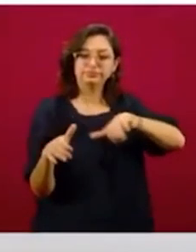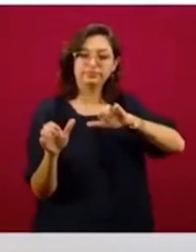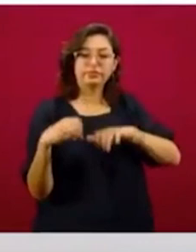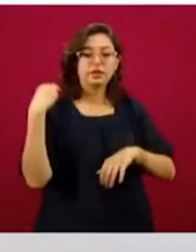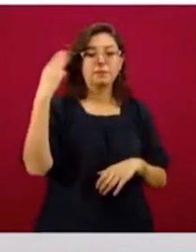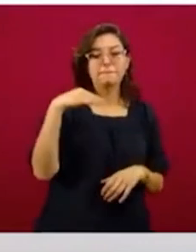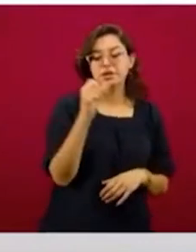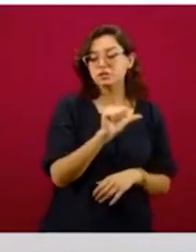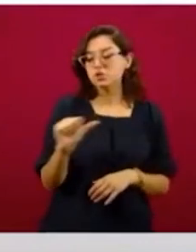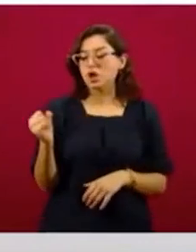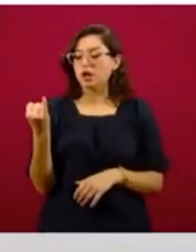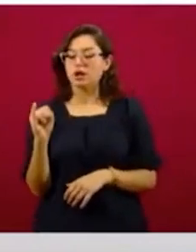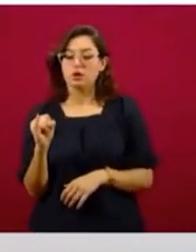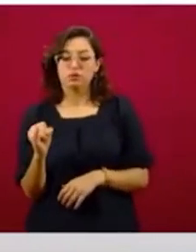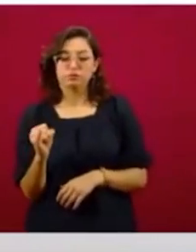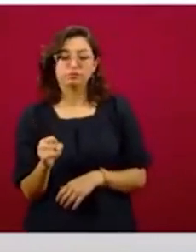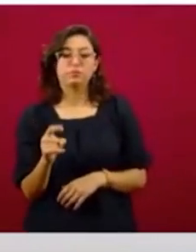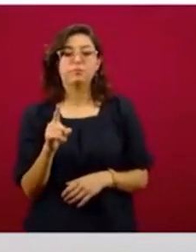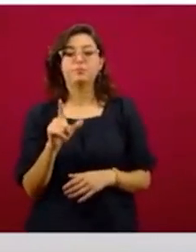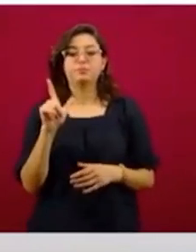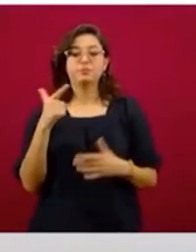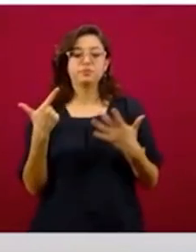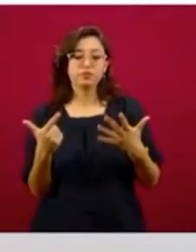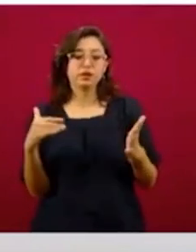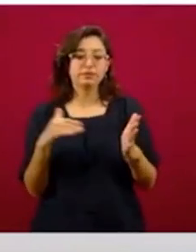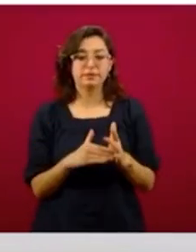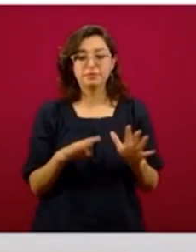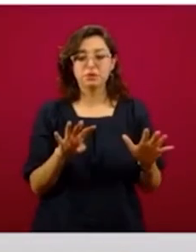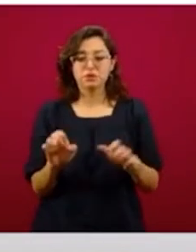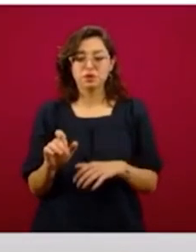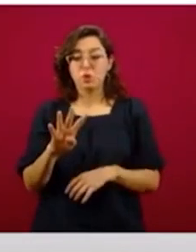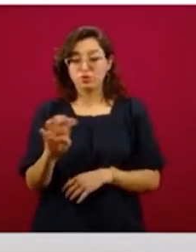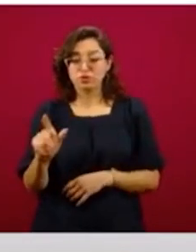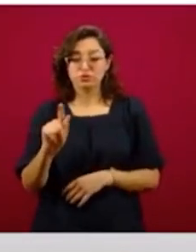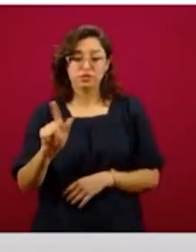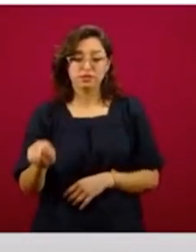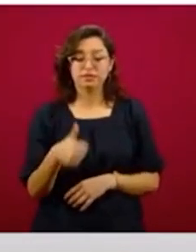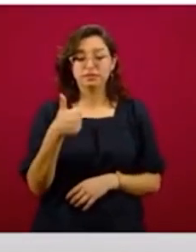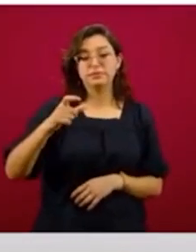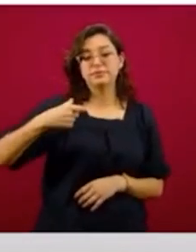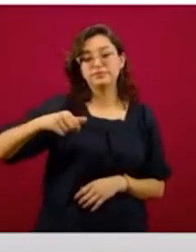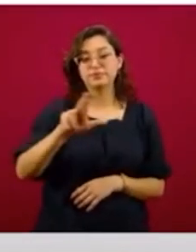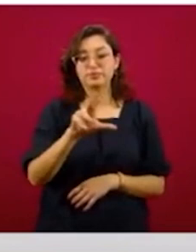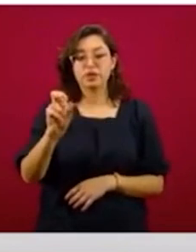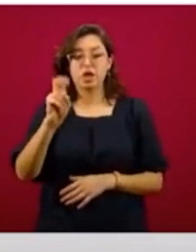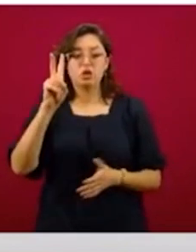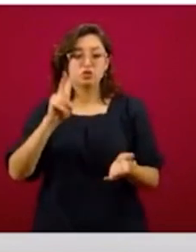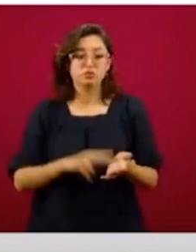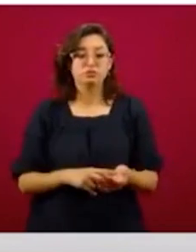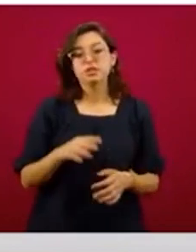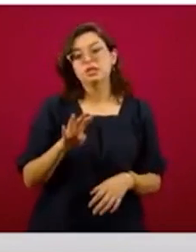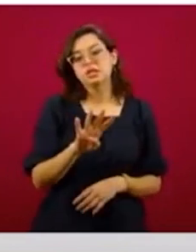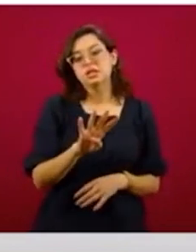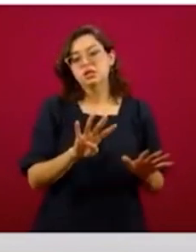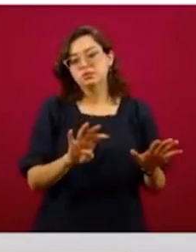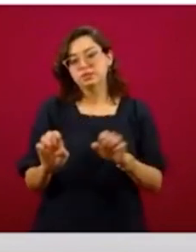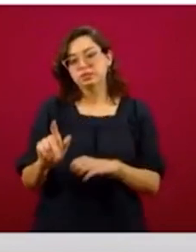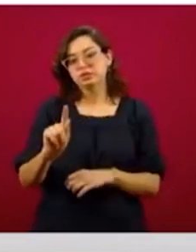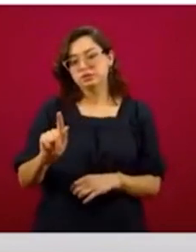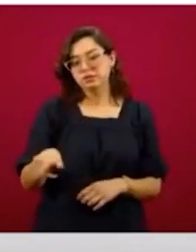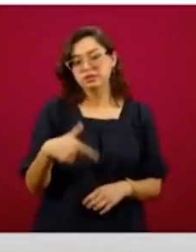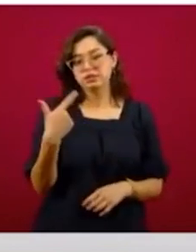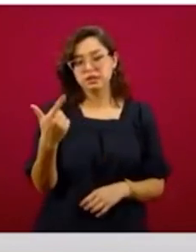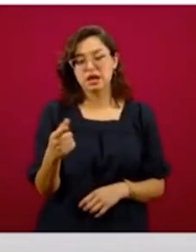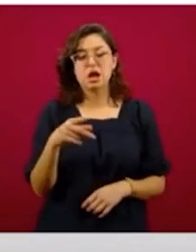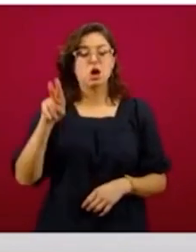476 aprendices, en Quintana Roo dos mil 977, en el caso de Nuevo